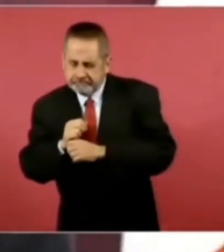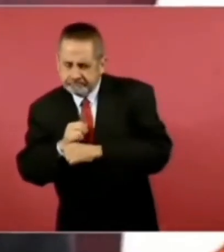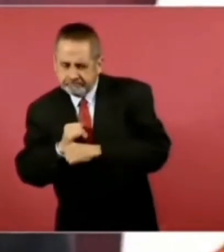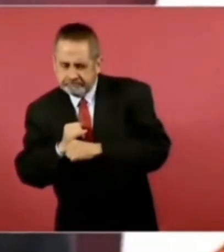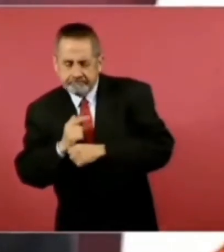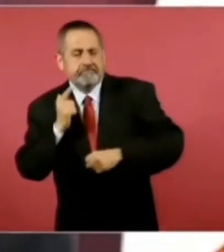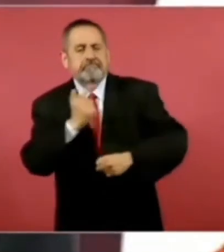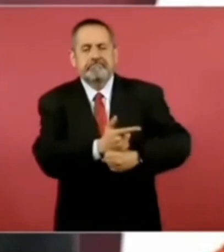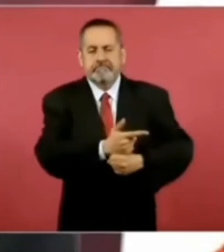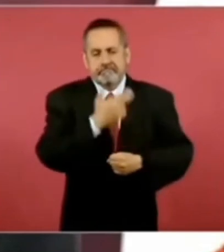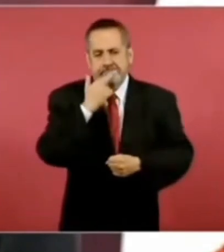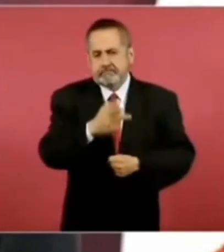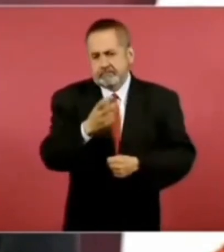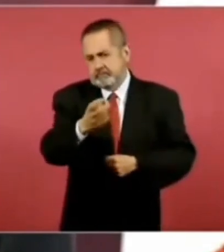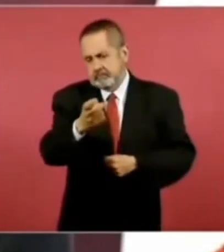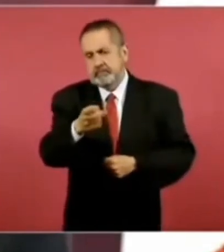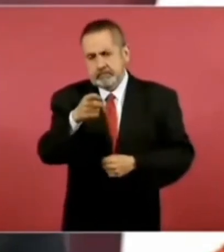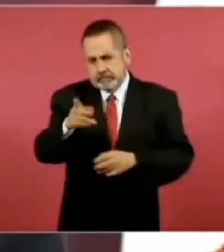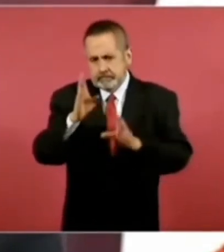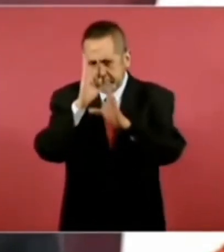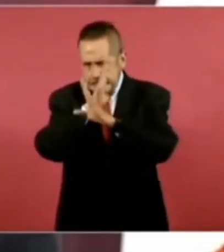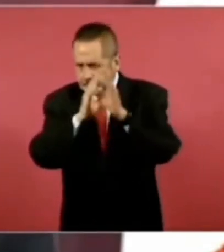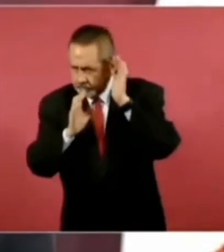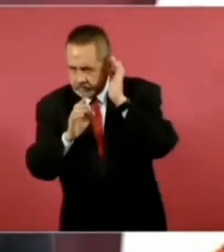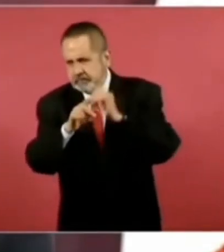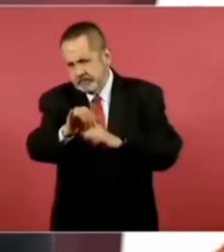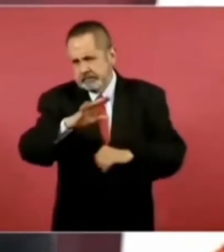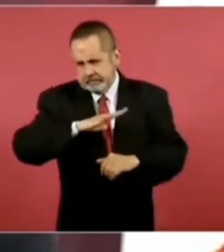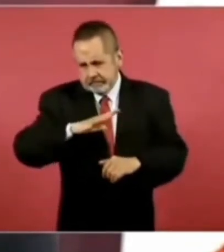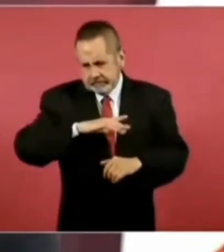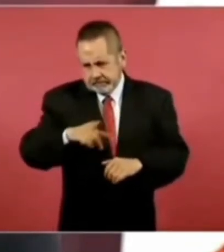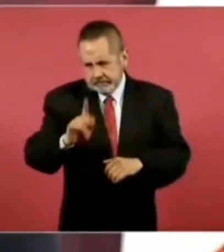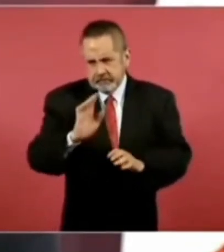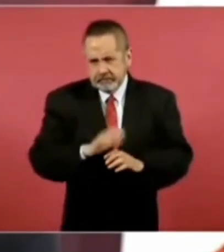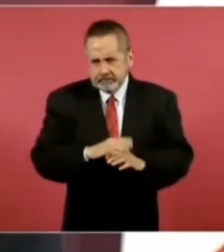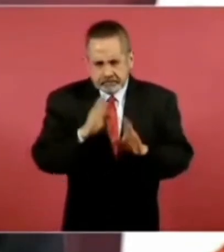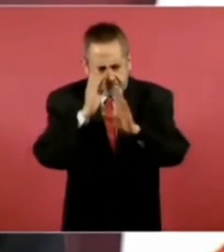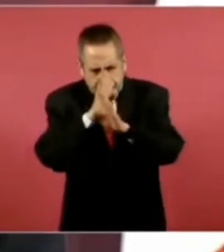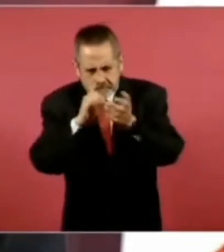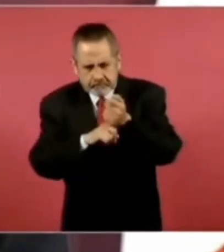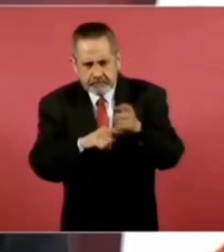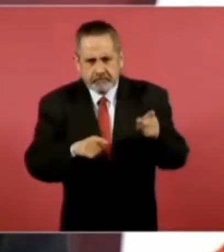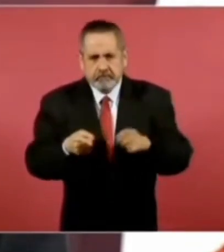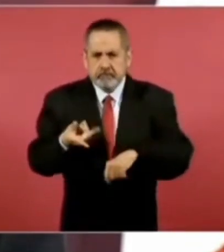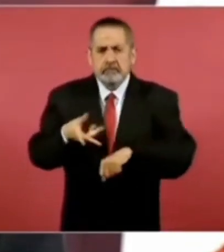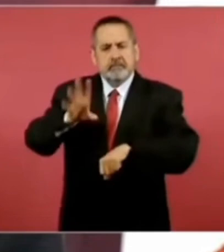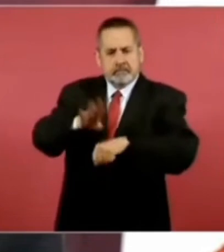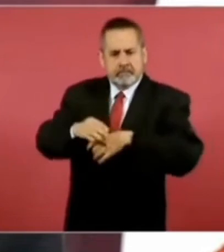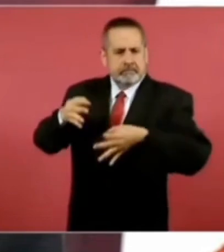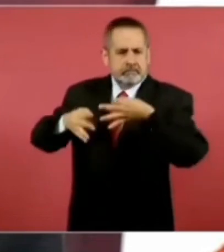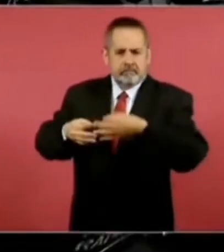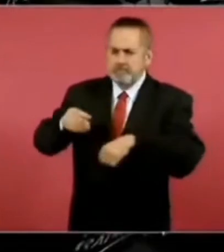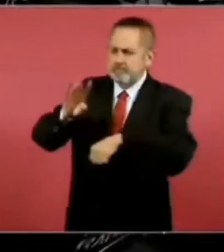ahí sí hay escuchas, pero además están autorizadas,